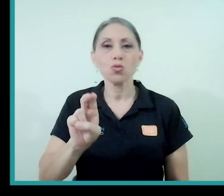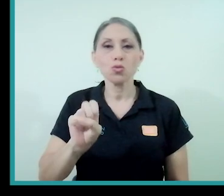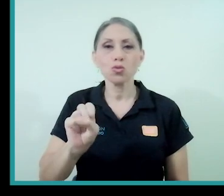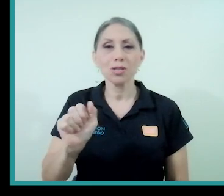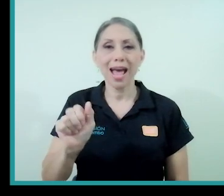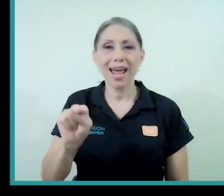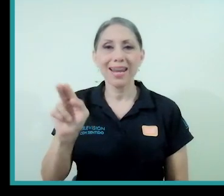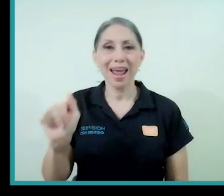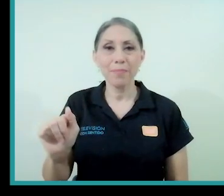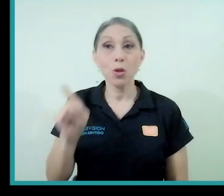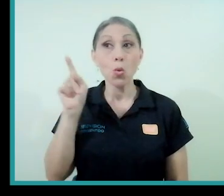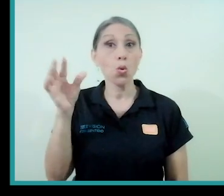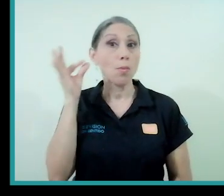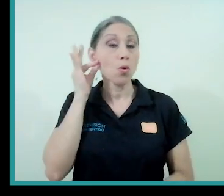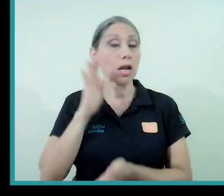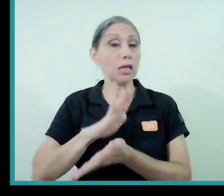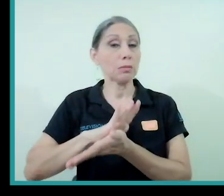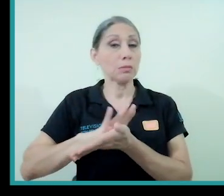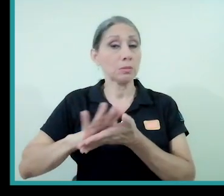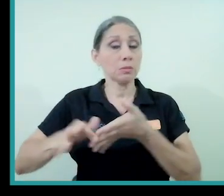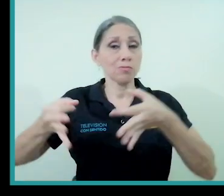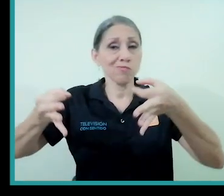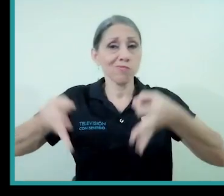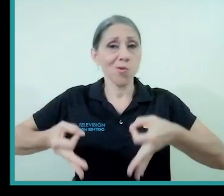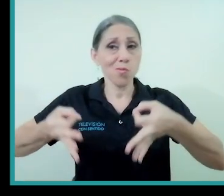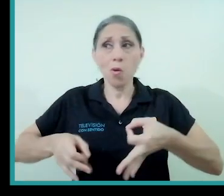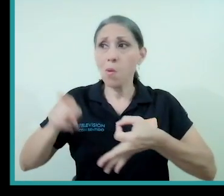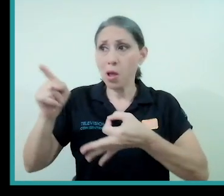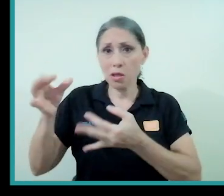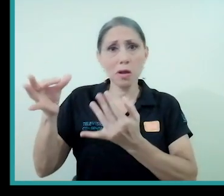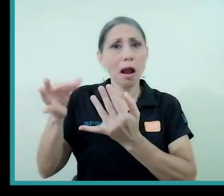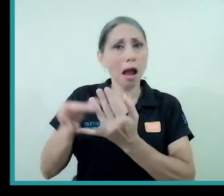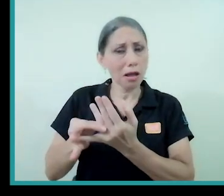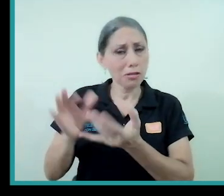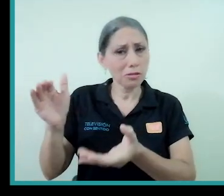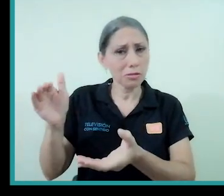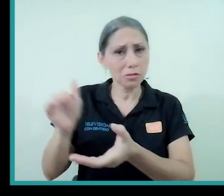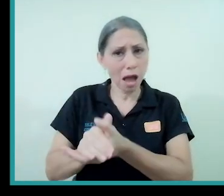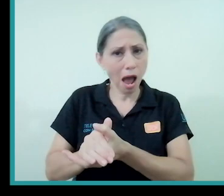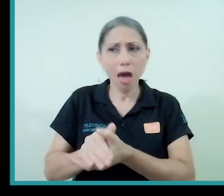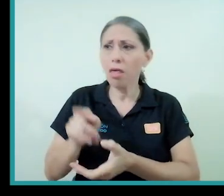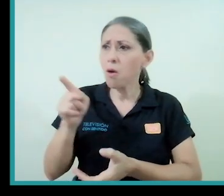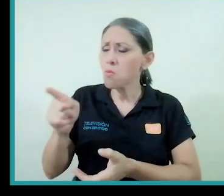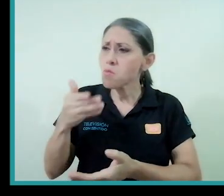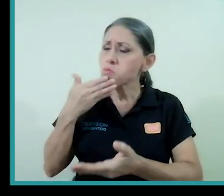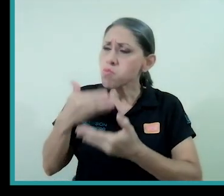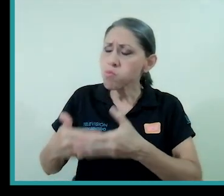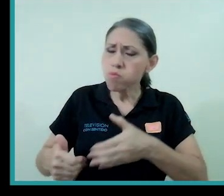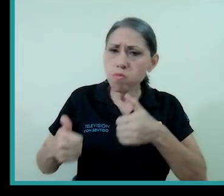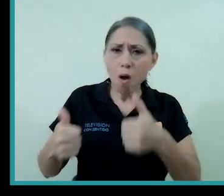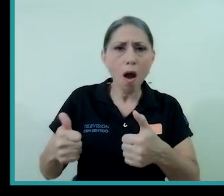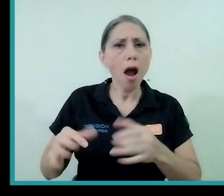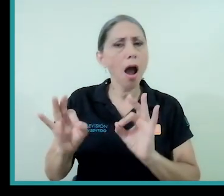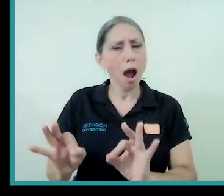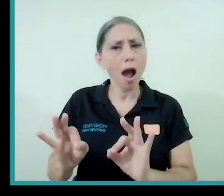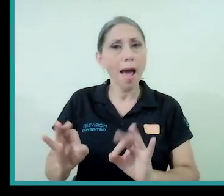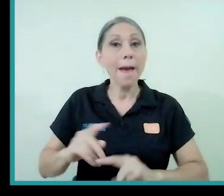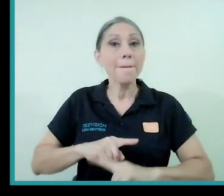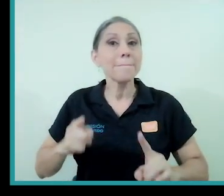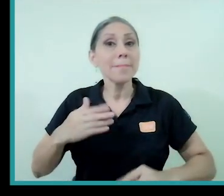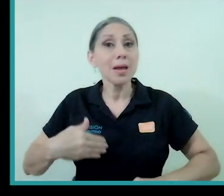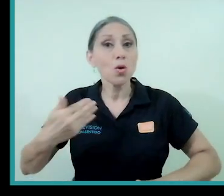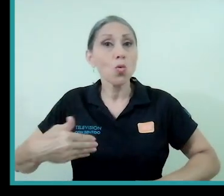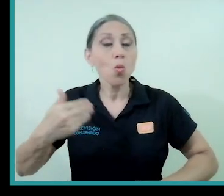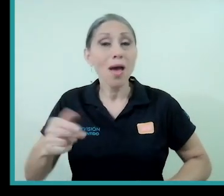mujer que es intachable digamos porque es una mujer casada y se dice que tiene muchas virtudes pero cuando dos